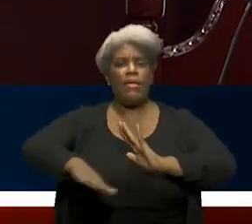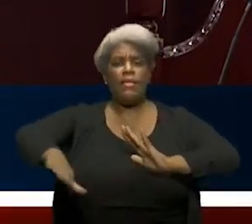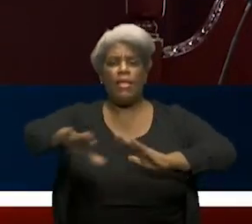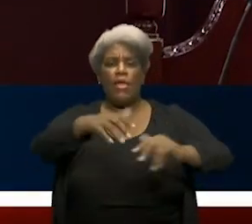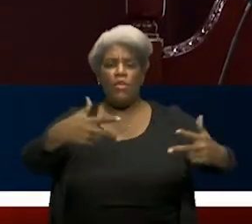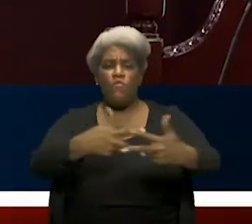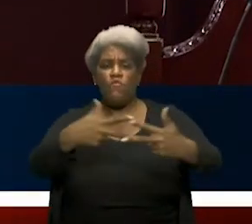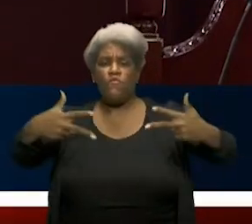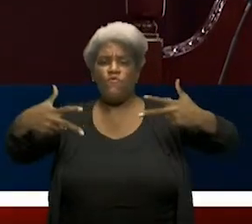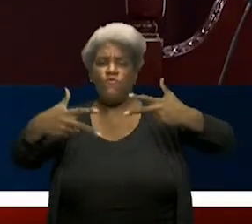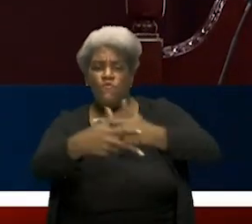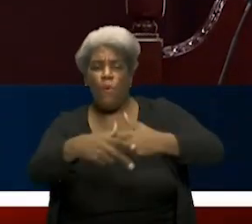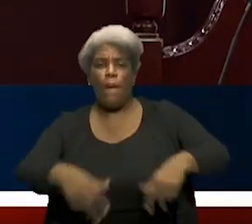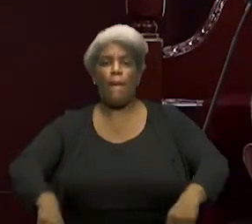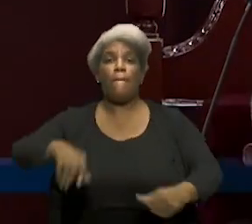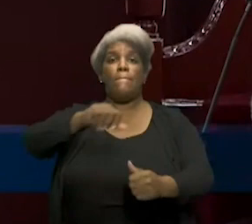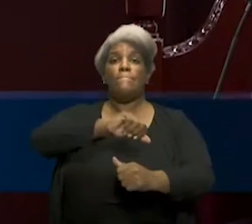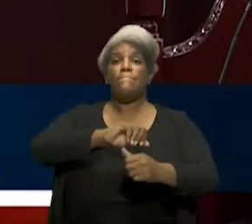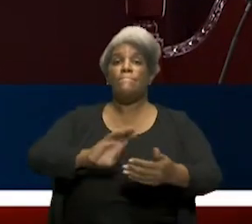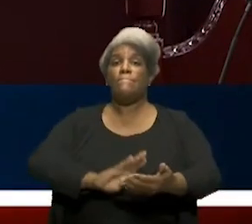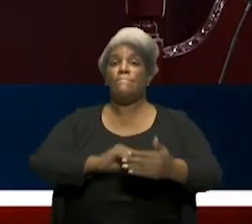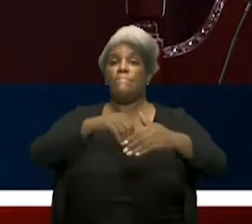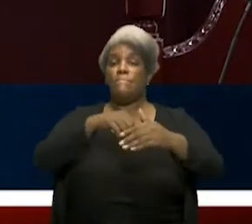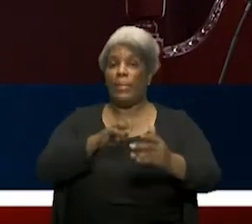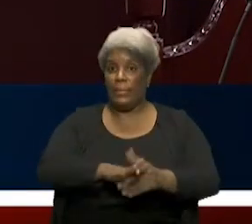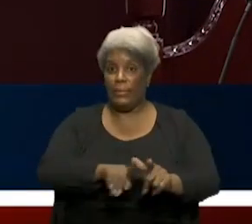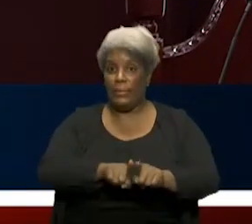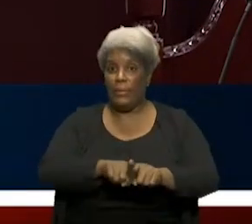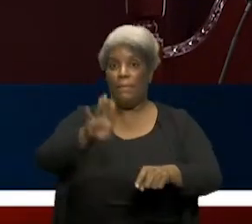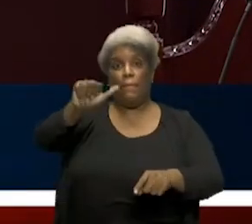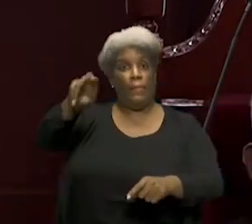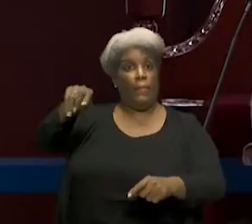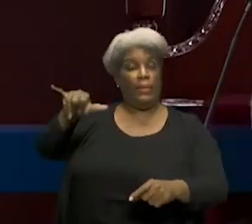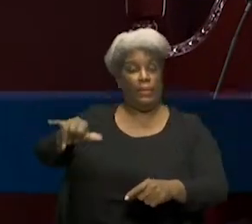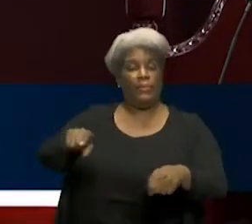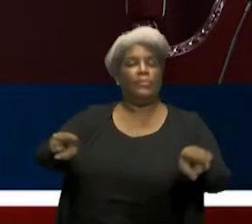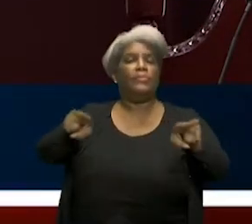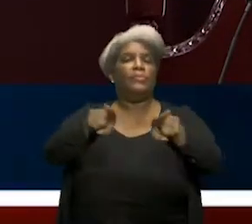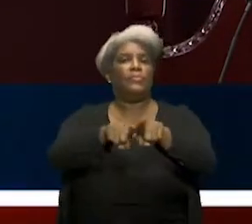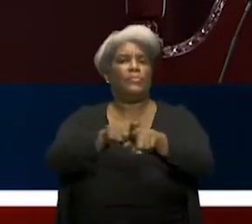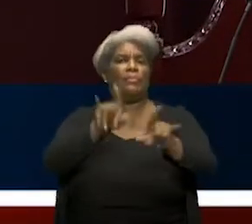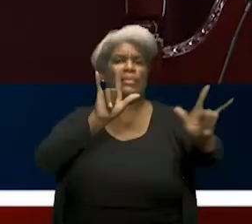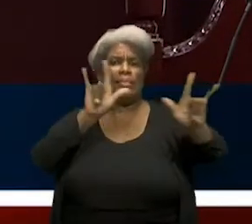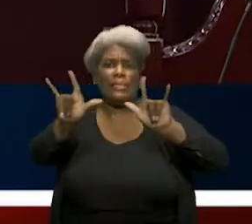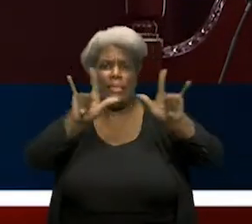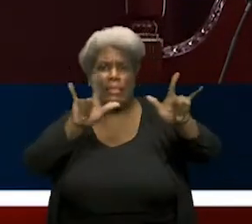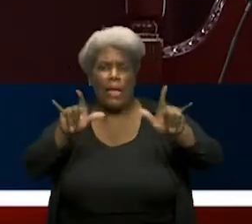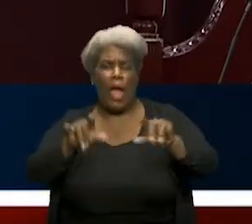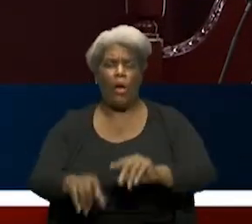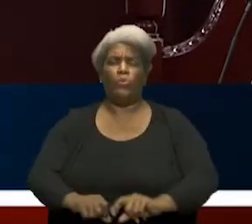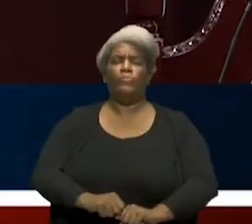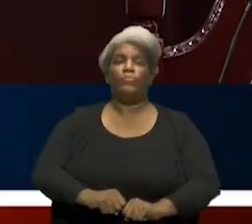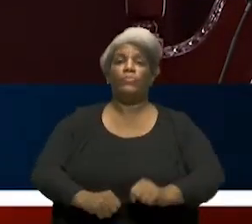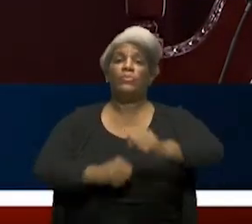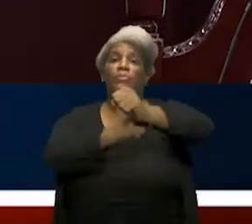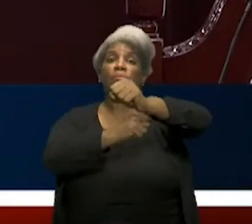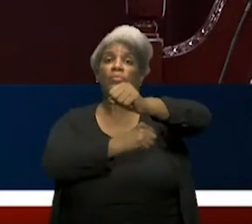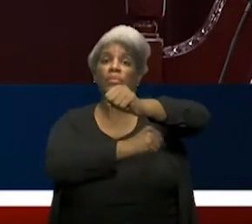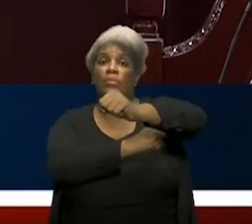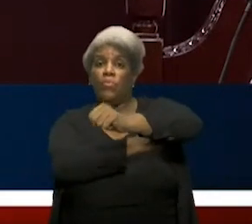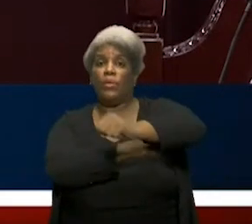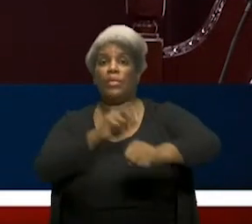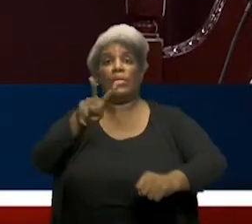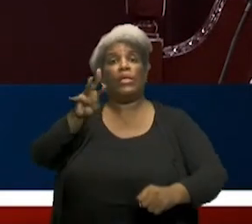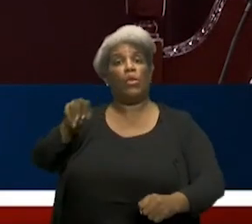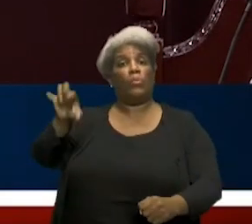la ampliación de la autopista Duarte, cruce de Controva-Santiago, de 4 a 6 carriles, fuente de la solución del